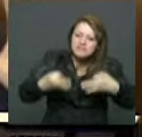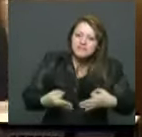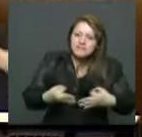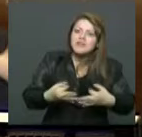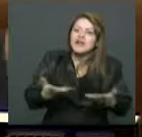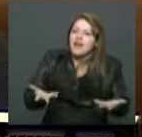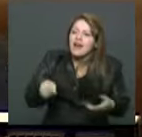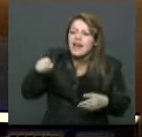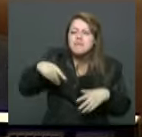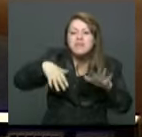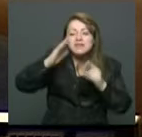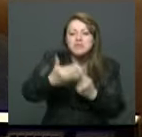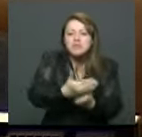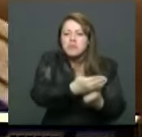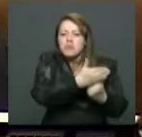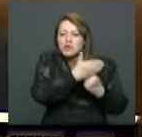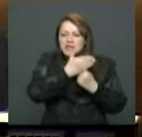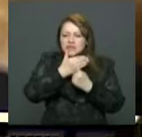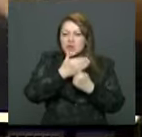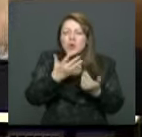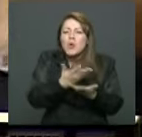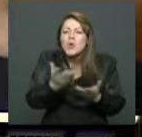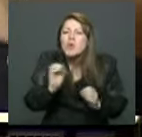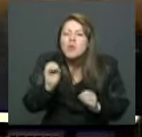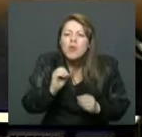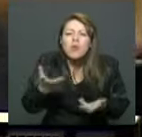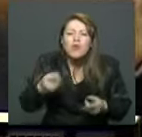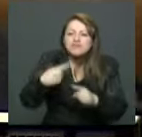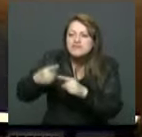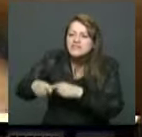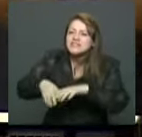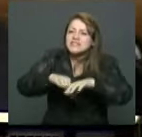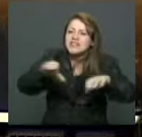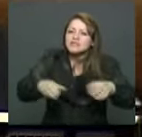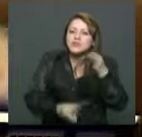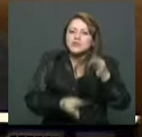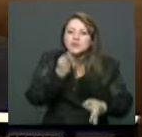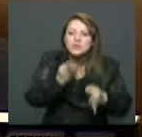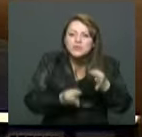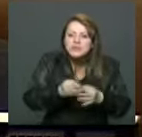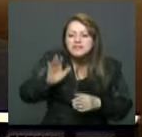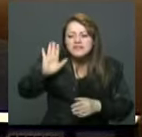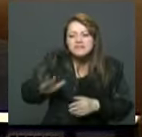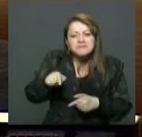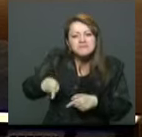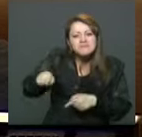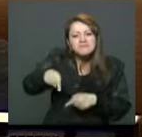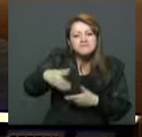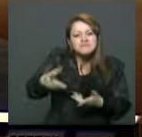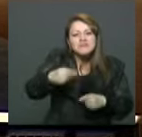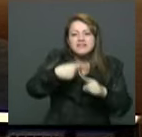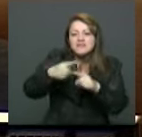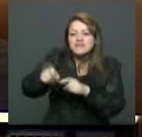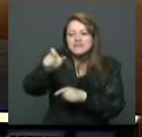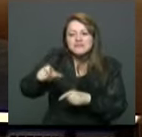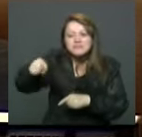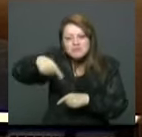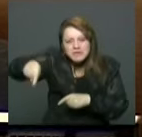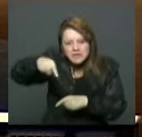no de protecciones y blindajes frente a cualquier acción jurídica efectiva que se pueda realizar sobre muchos de estos